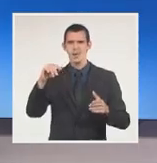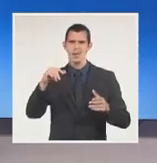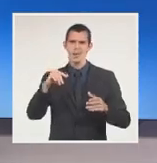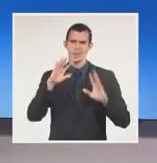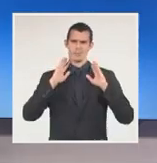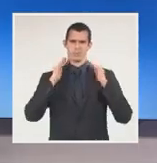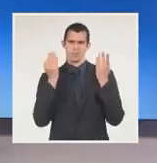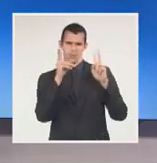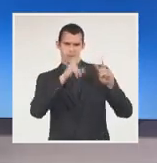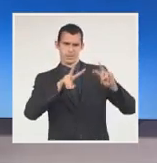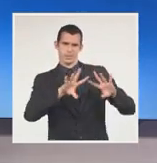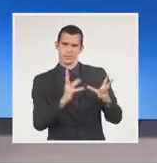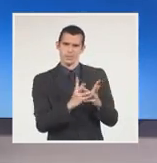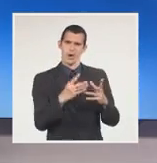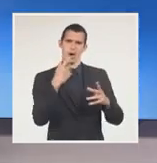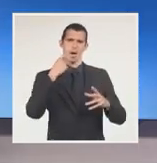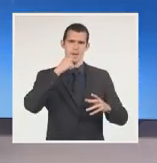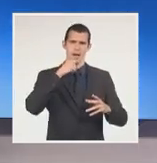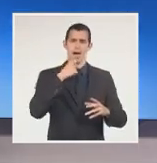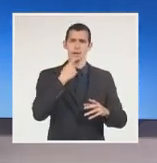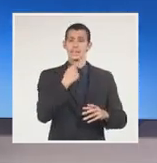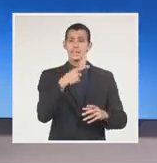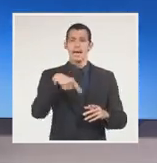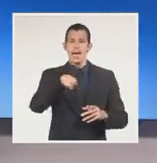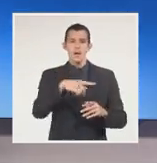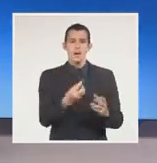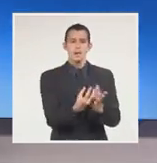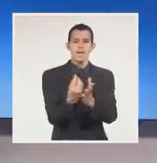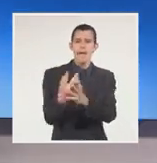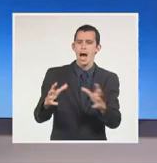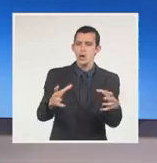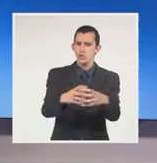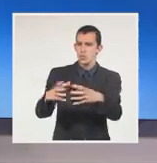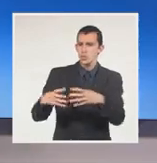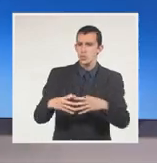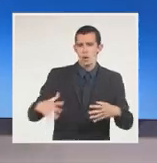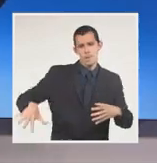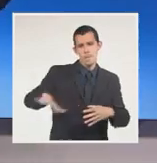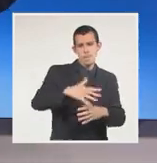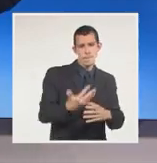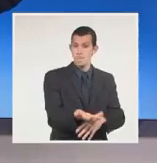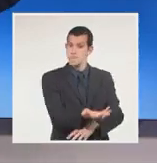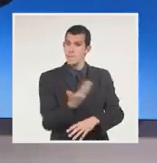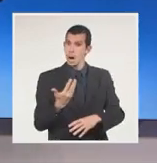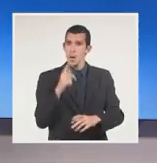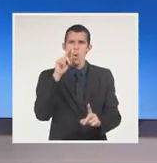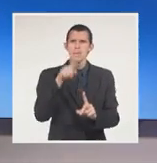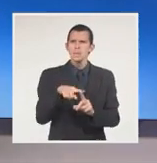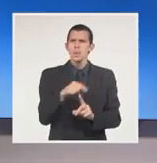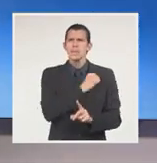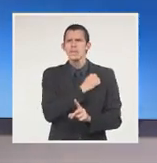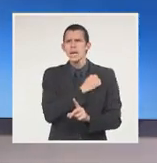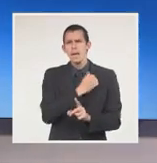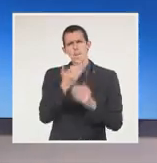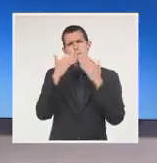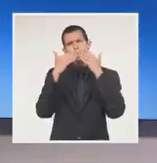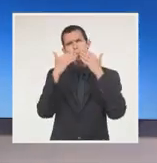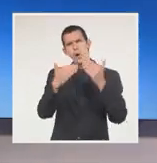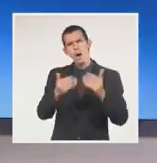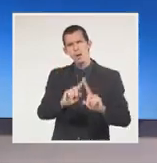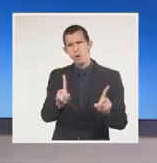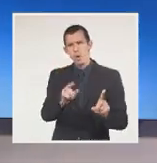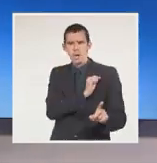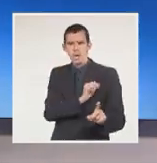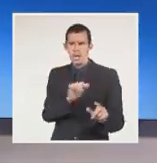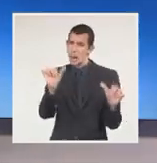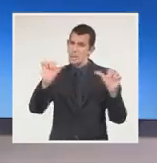de cubanas y cubanos. Bandas que causaron dolor, en las familias, y que buscaban sembrar terror, en el pueblo. Nosotros tenemos,